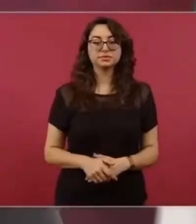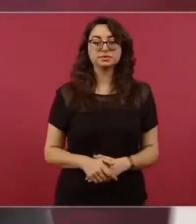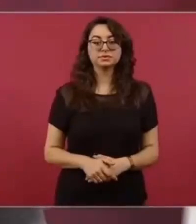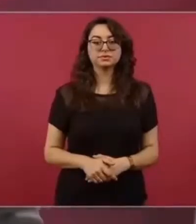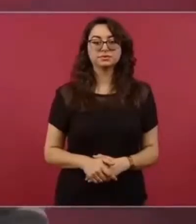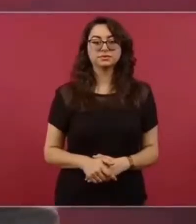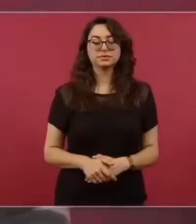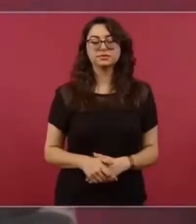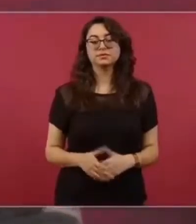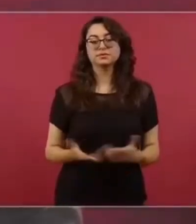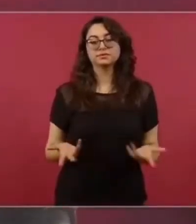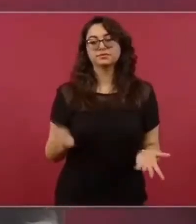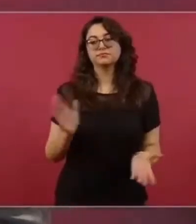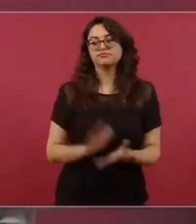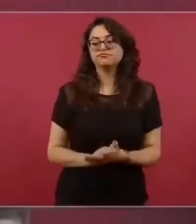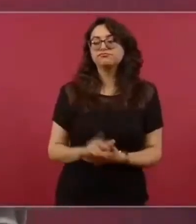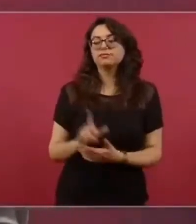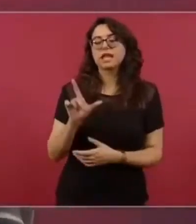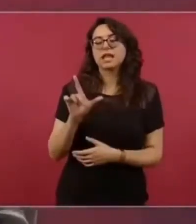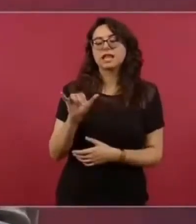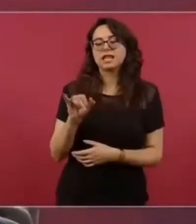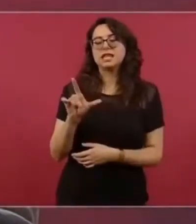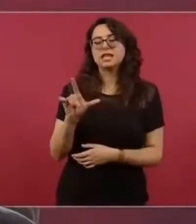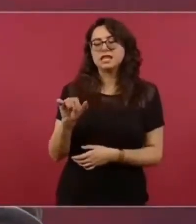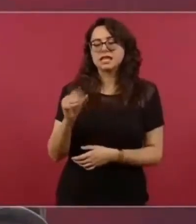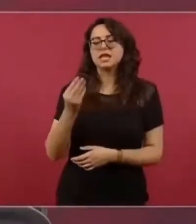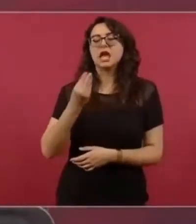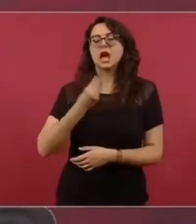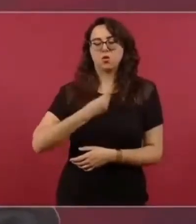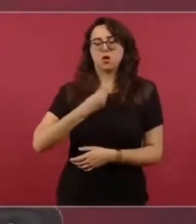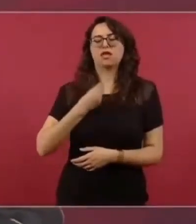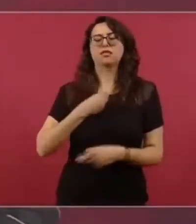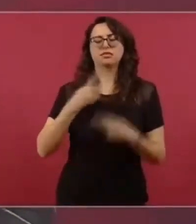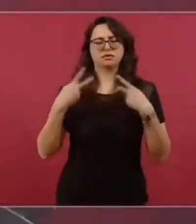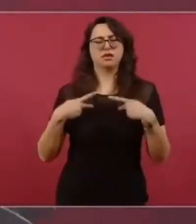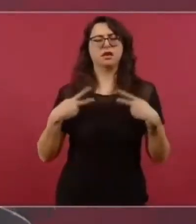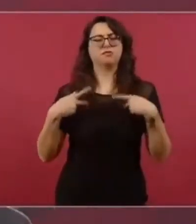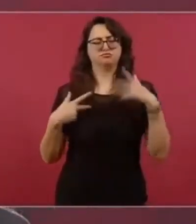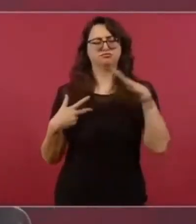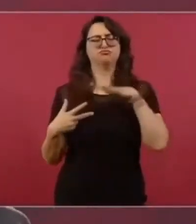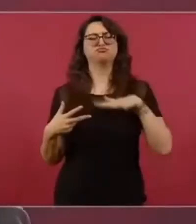Lili aguanta el pueblo se levanta